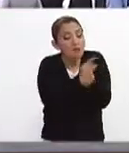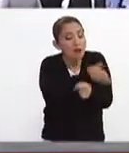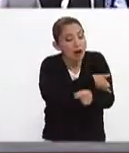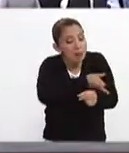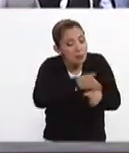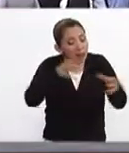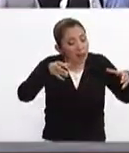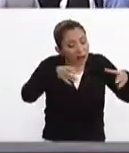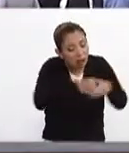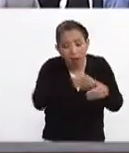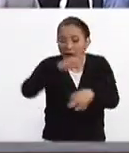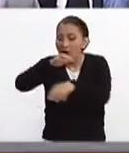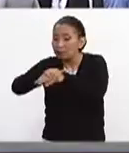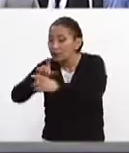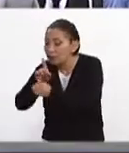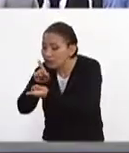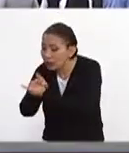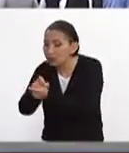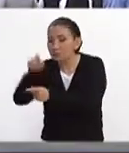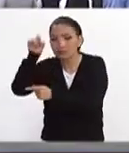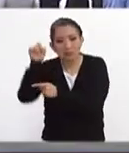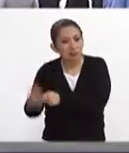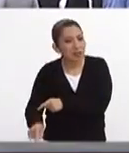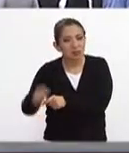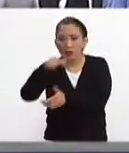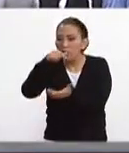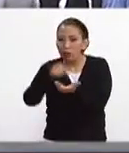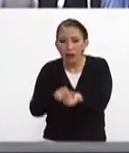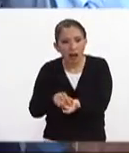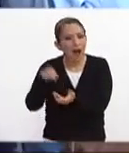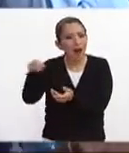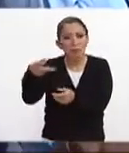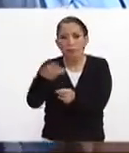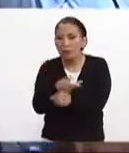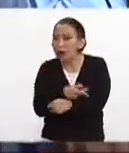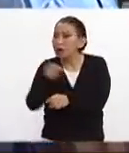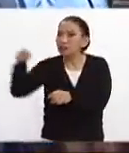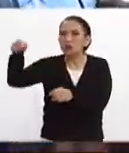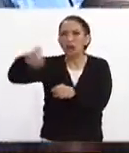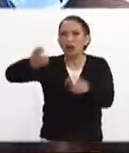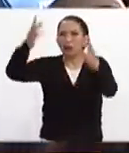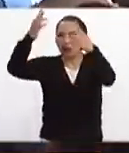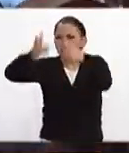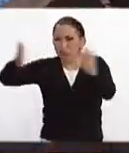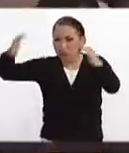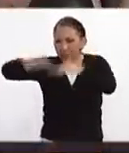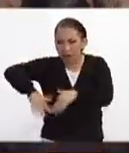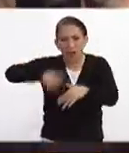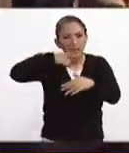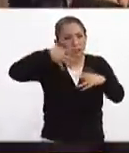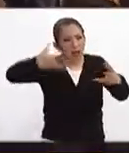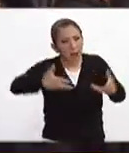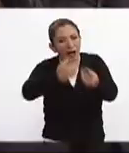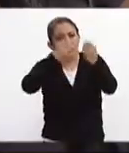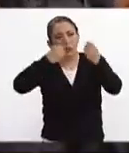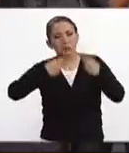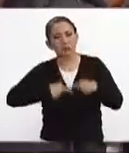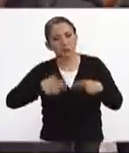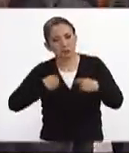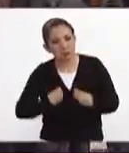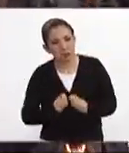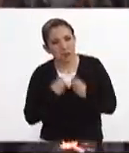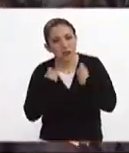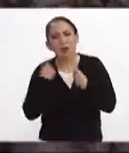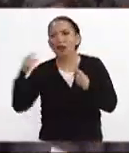reunirnos con amigos ahí mismo en las zonas en las que están pasando los derrumbes en las que se están rescatando personas